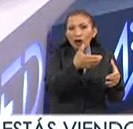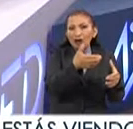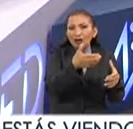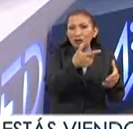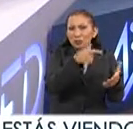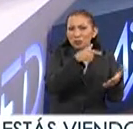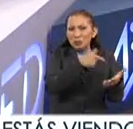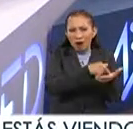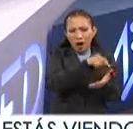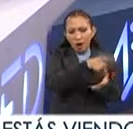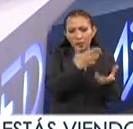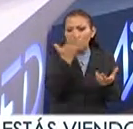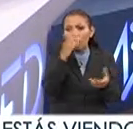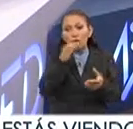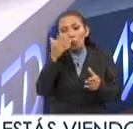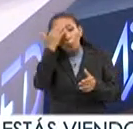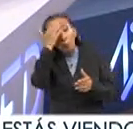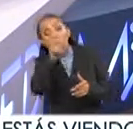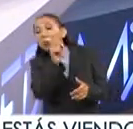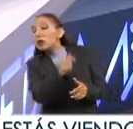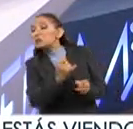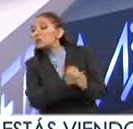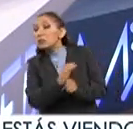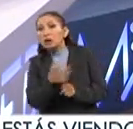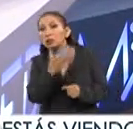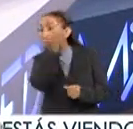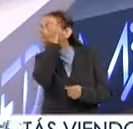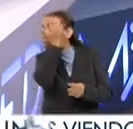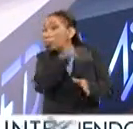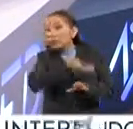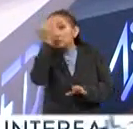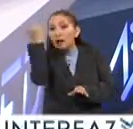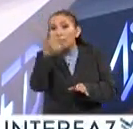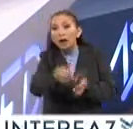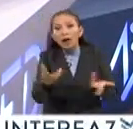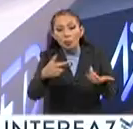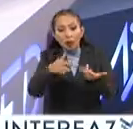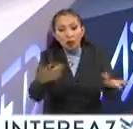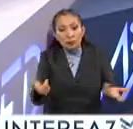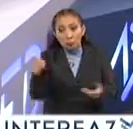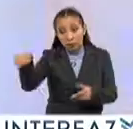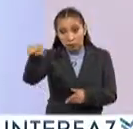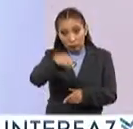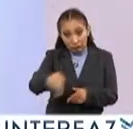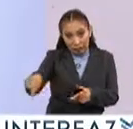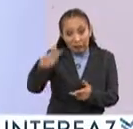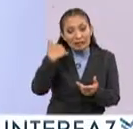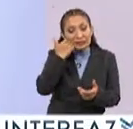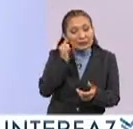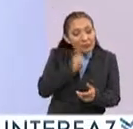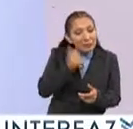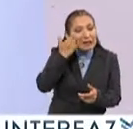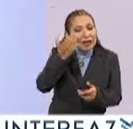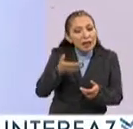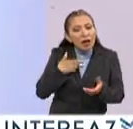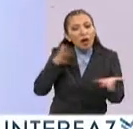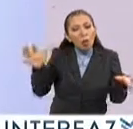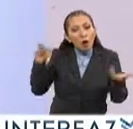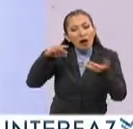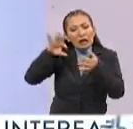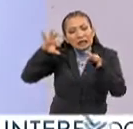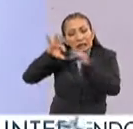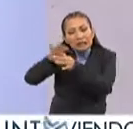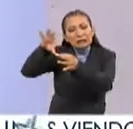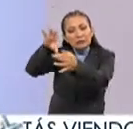porque no tienen acceso a esta información, no hay una vinculación, pero ustedes tratan siempre de estar vinculándose